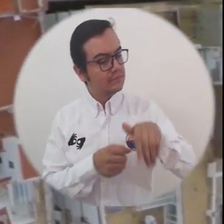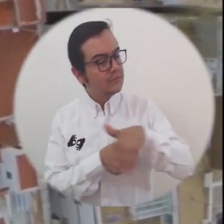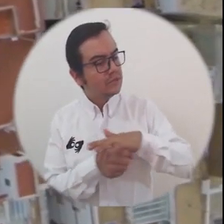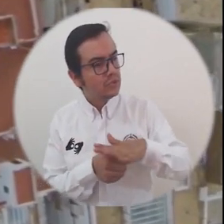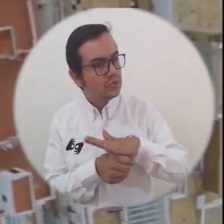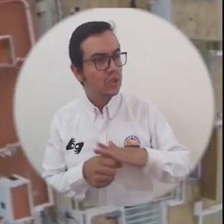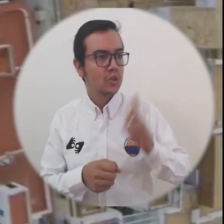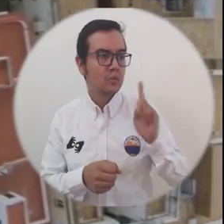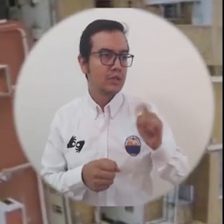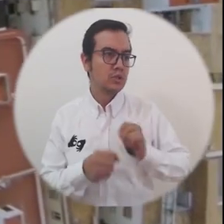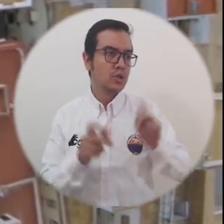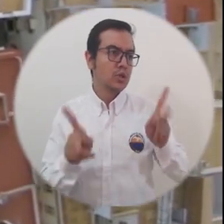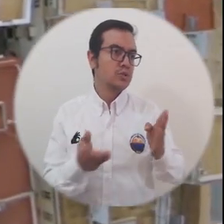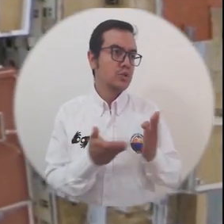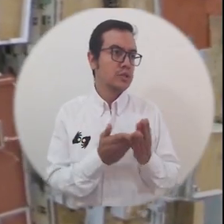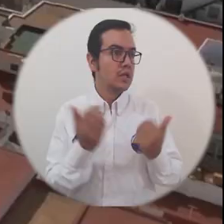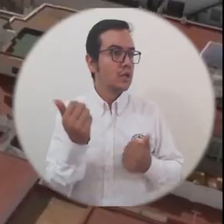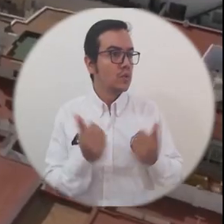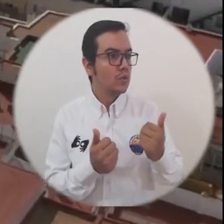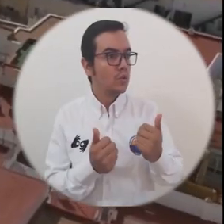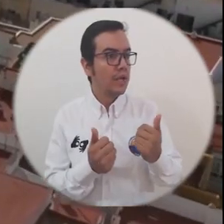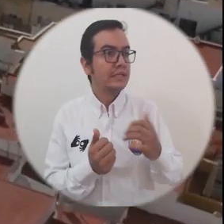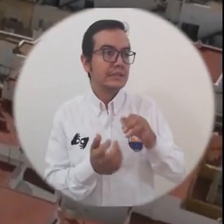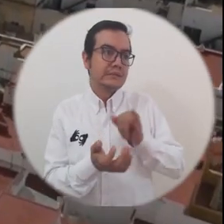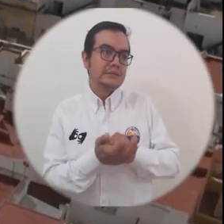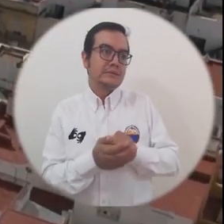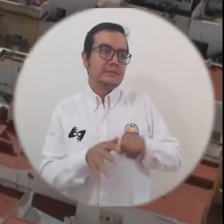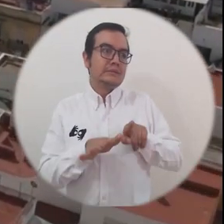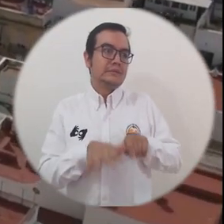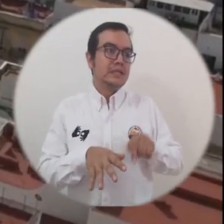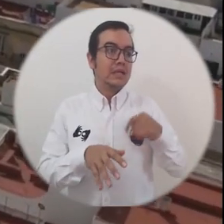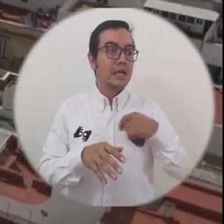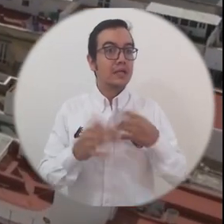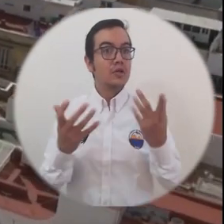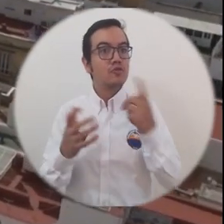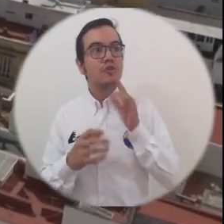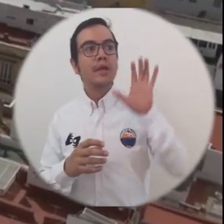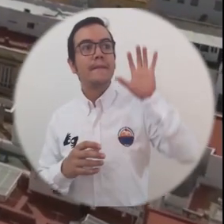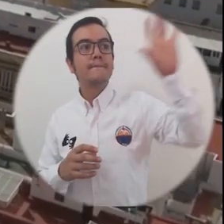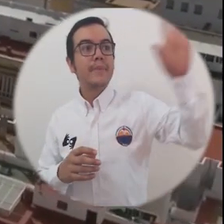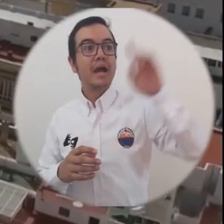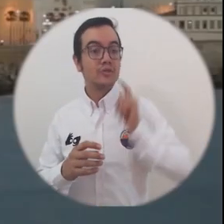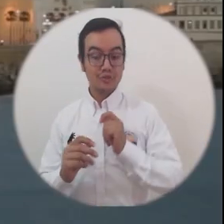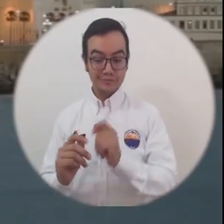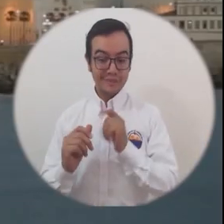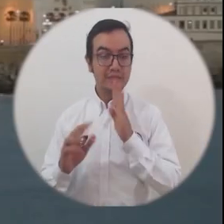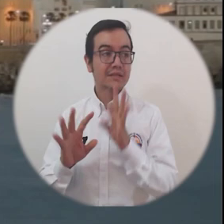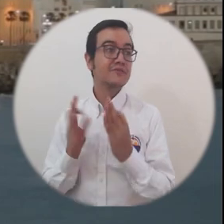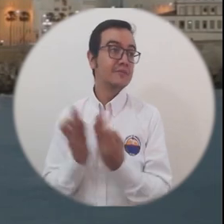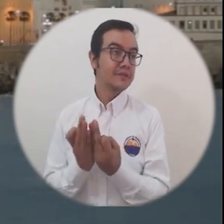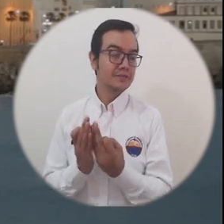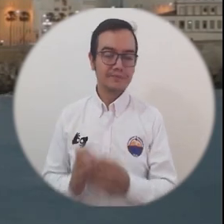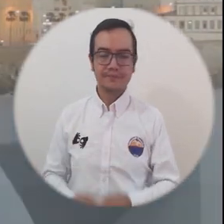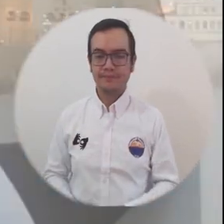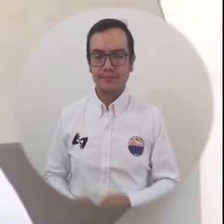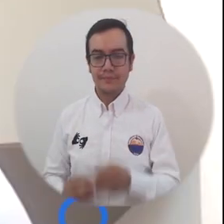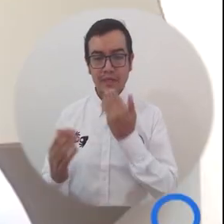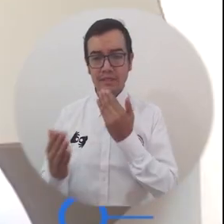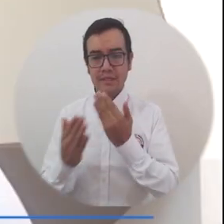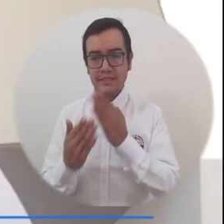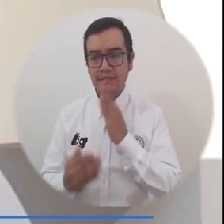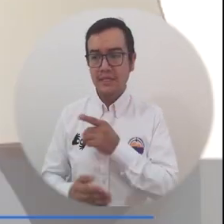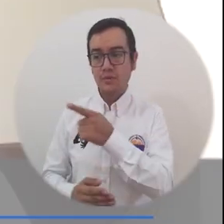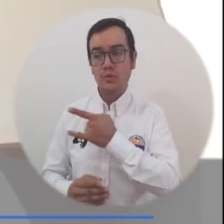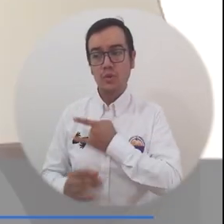que soy estudiante de semestre en el exterior con mis propios recursos quiero agradecer a la